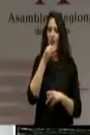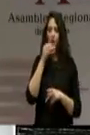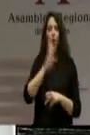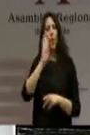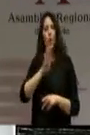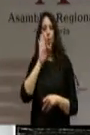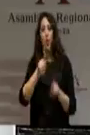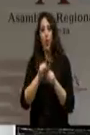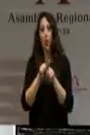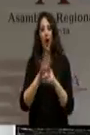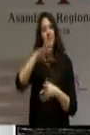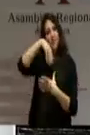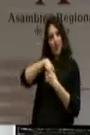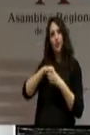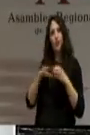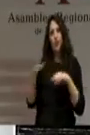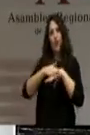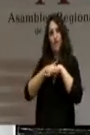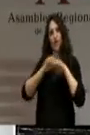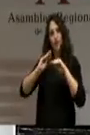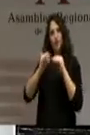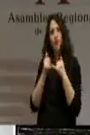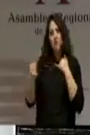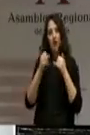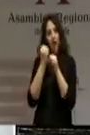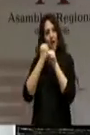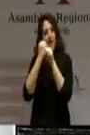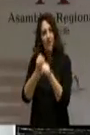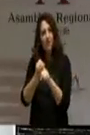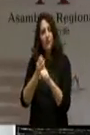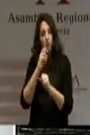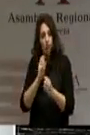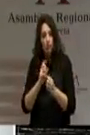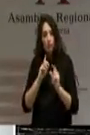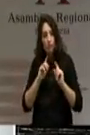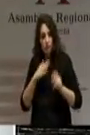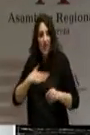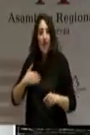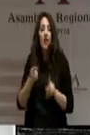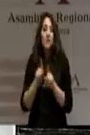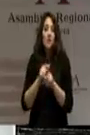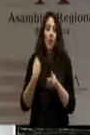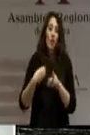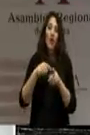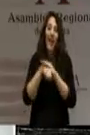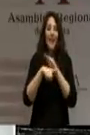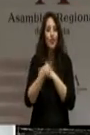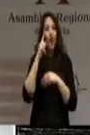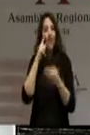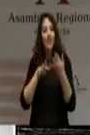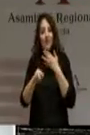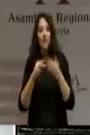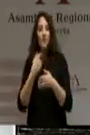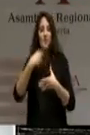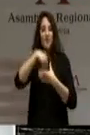línea roja de su Gobierno. ¿Está dispuesto a que se apruebe la comisión de investigación sobre la gestión de la desaladora de escombreras registrada por